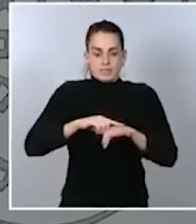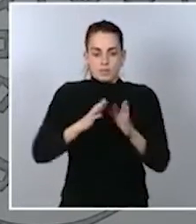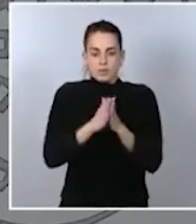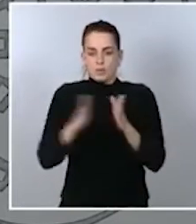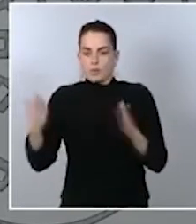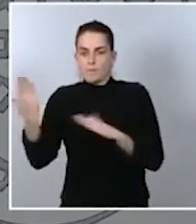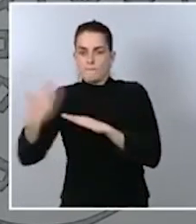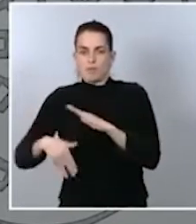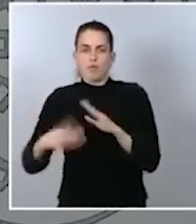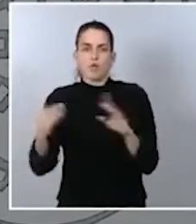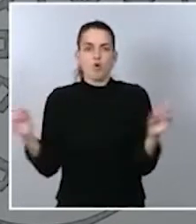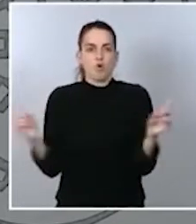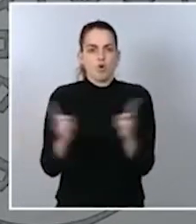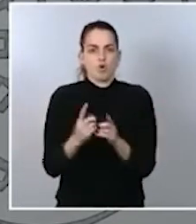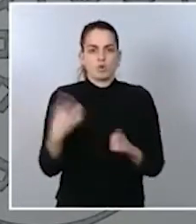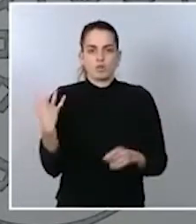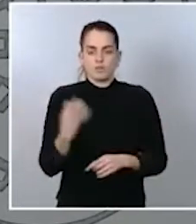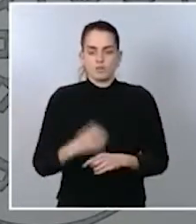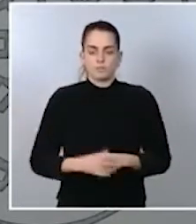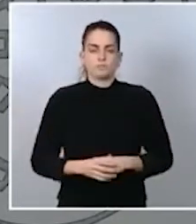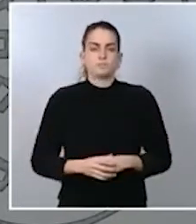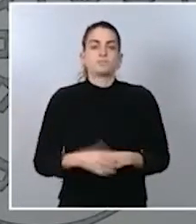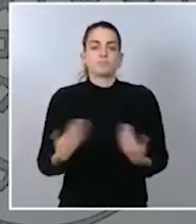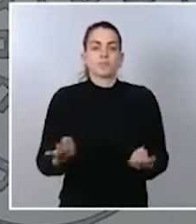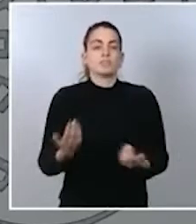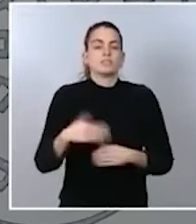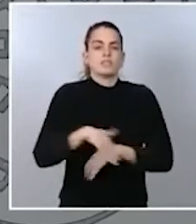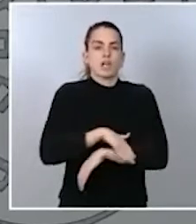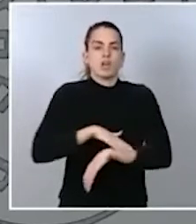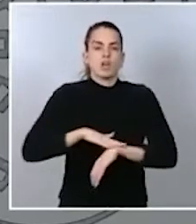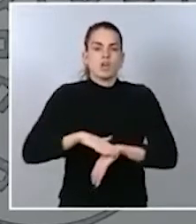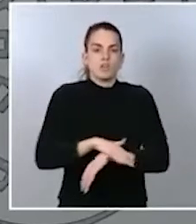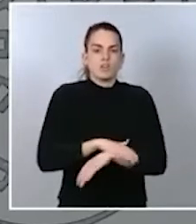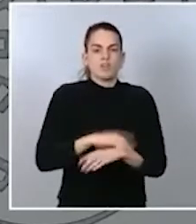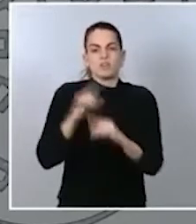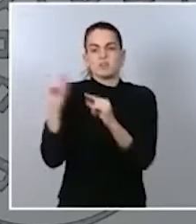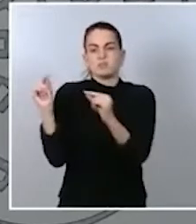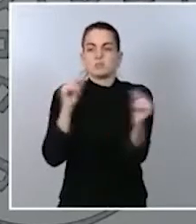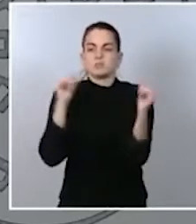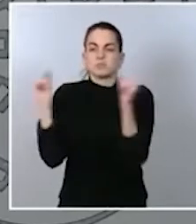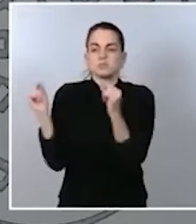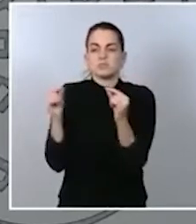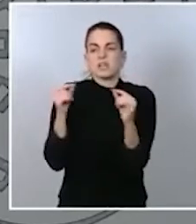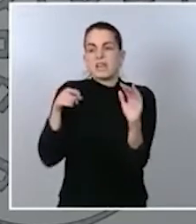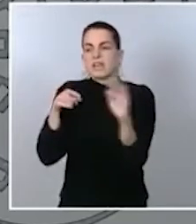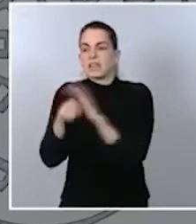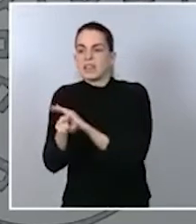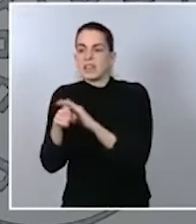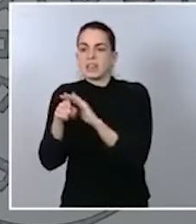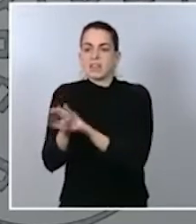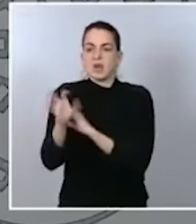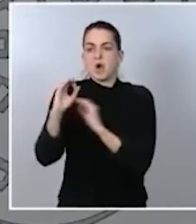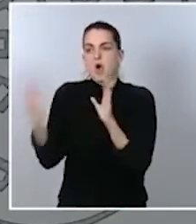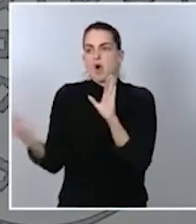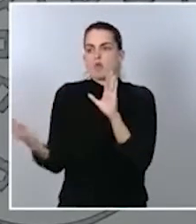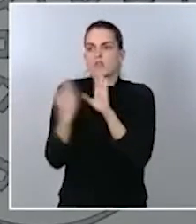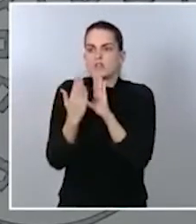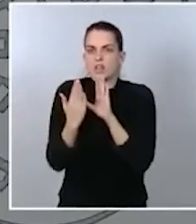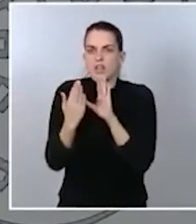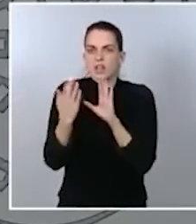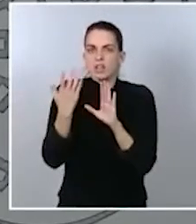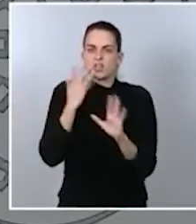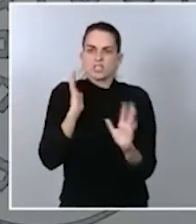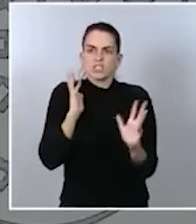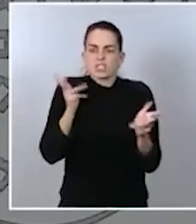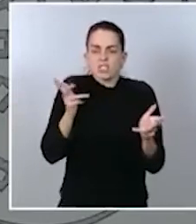Desde luego, el Gobierno no va a alimentar ningún tipo de disputa, ningún tipo de confrontación que no tiene otro interés